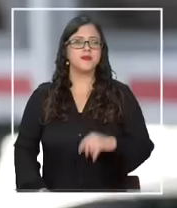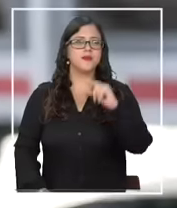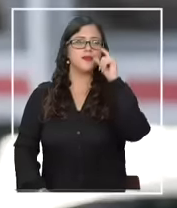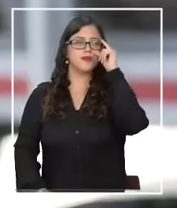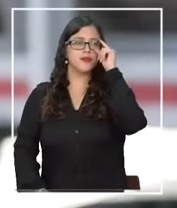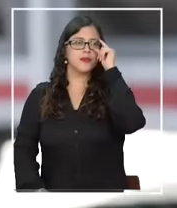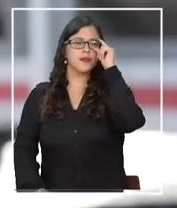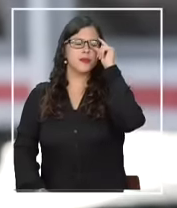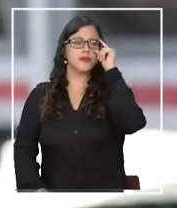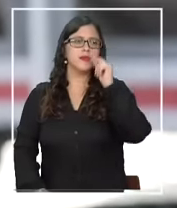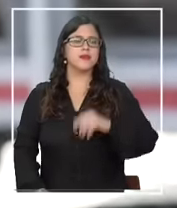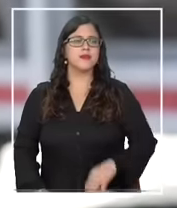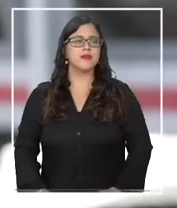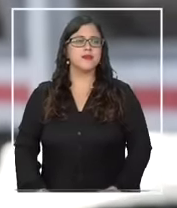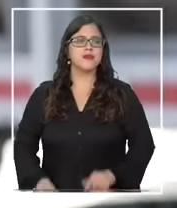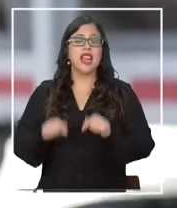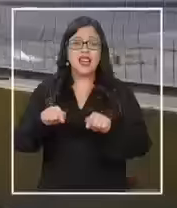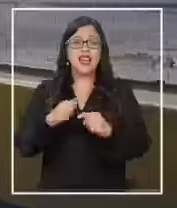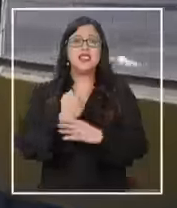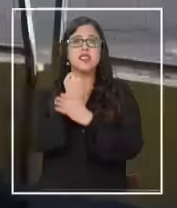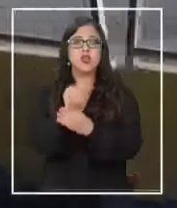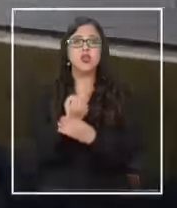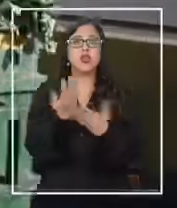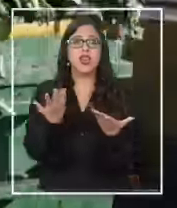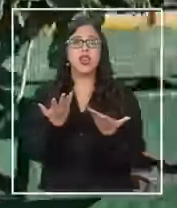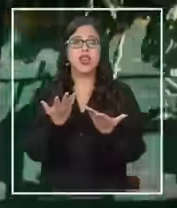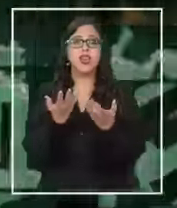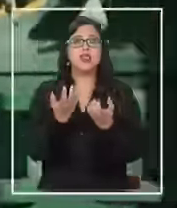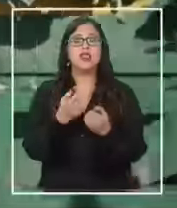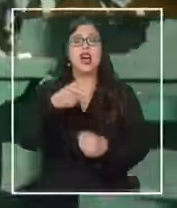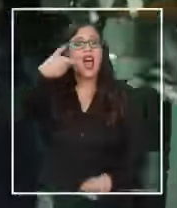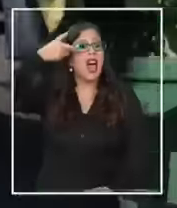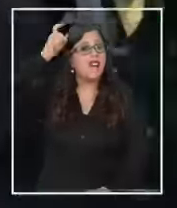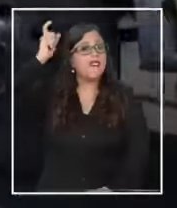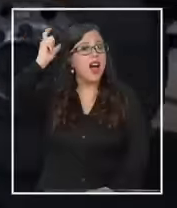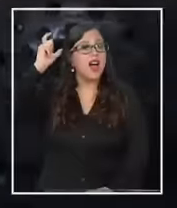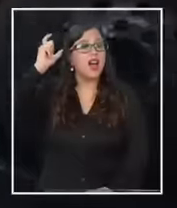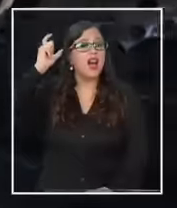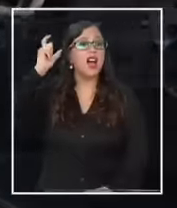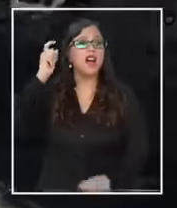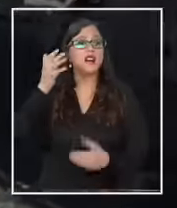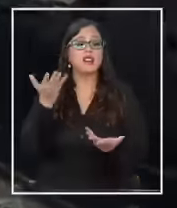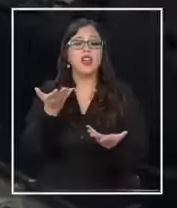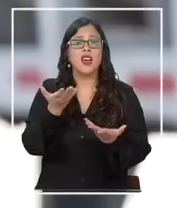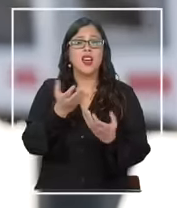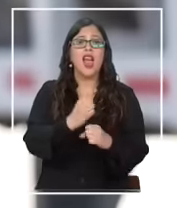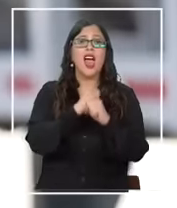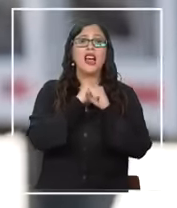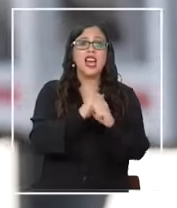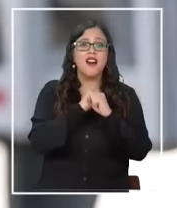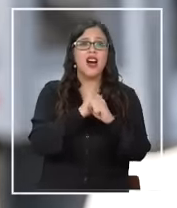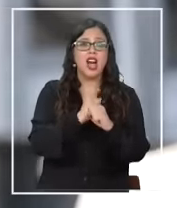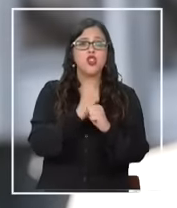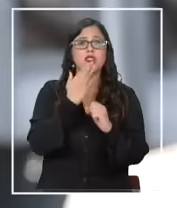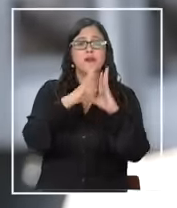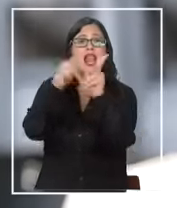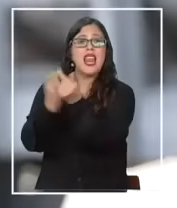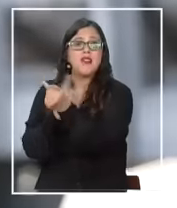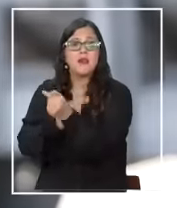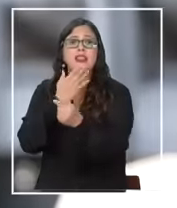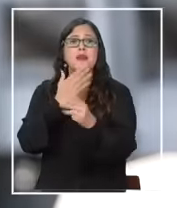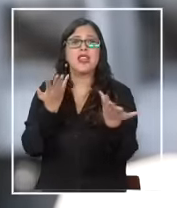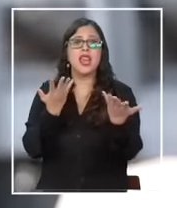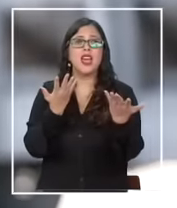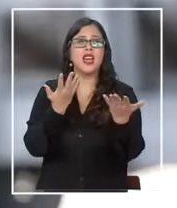los animales están beneficiados vacas, caballos y las familias y no solo eso o sea también uno aporta al medio ambiente porque esto